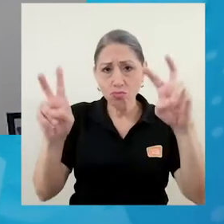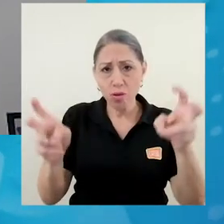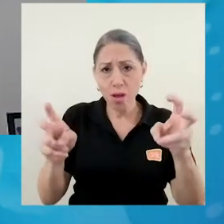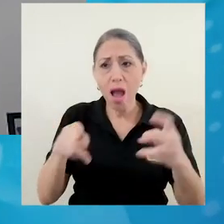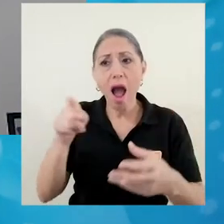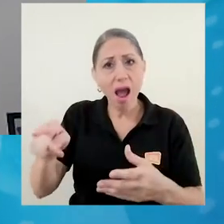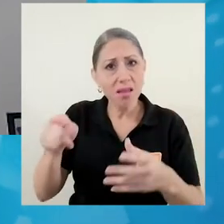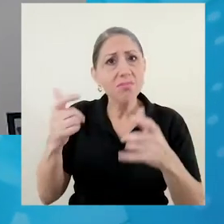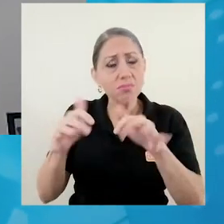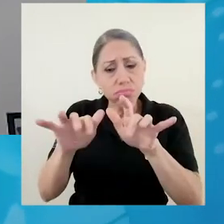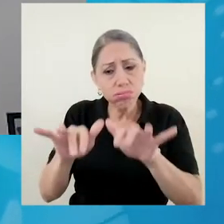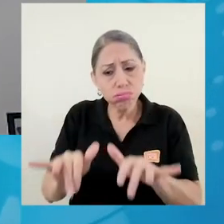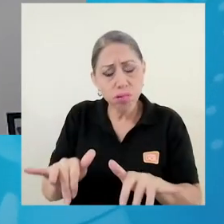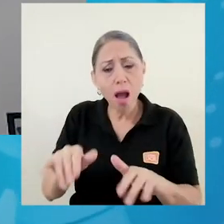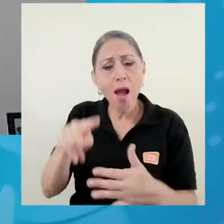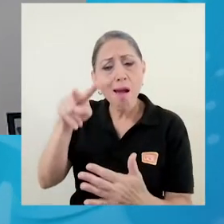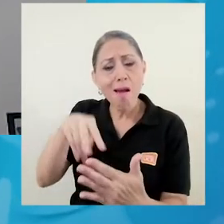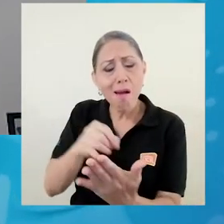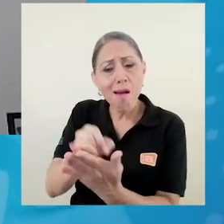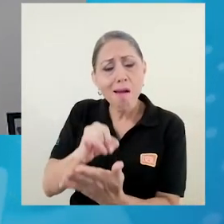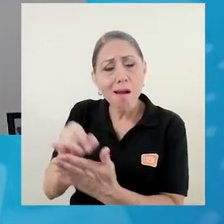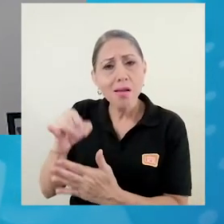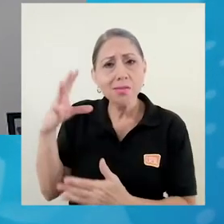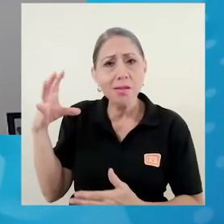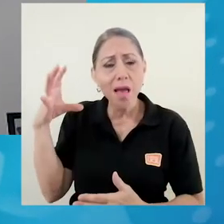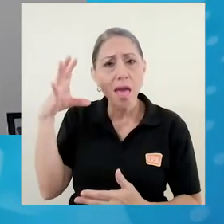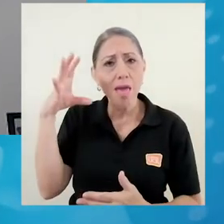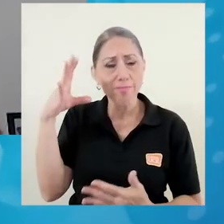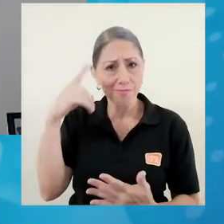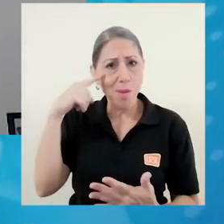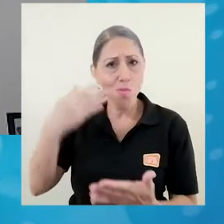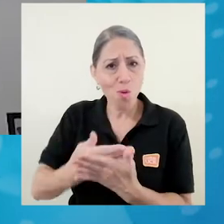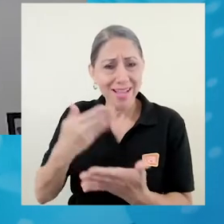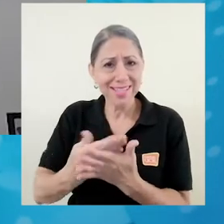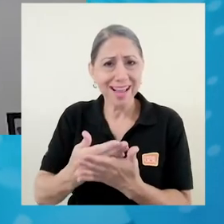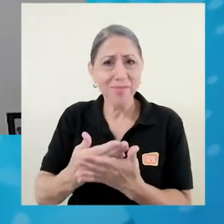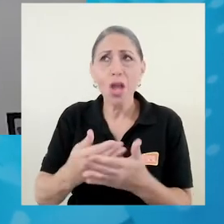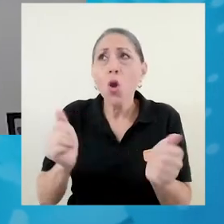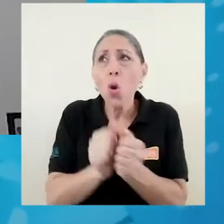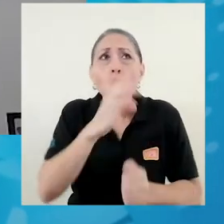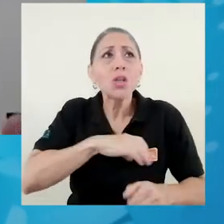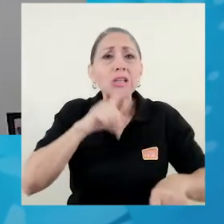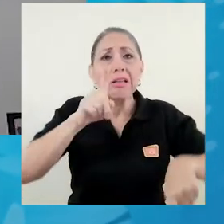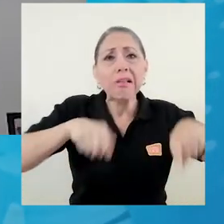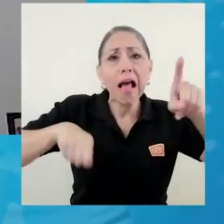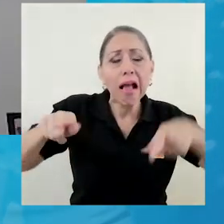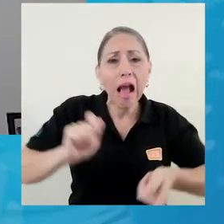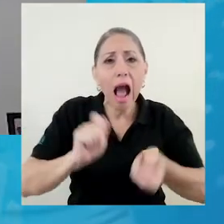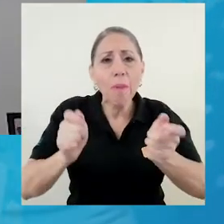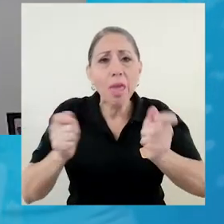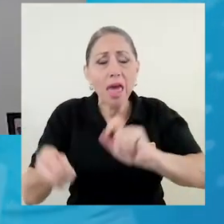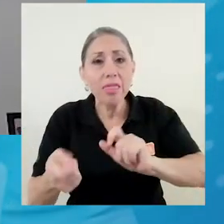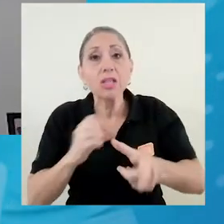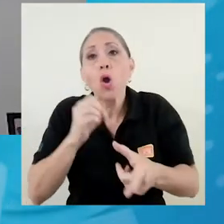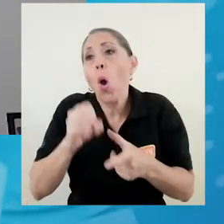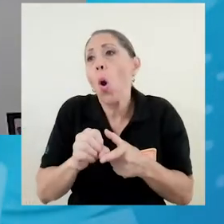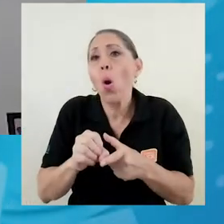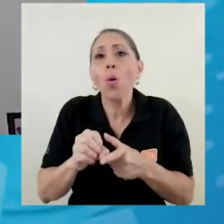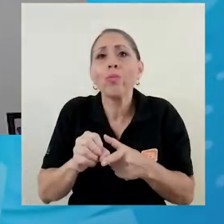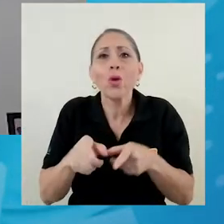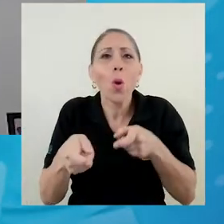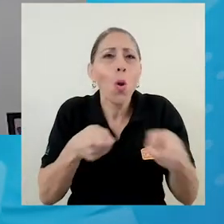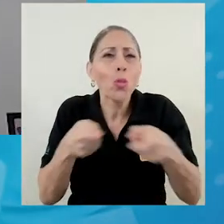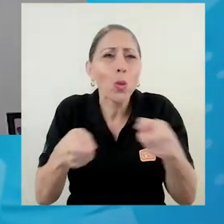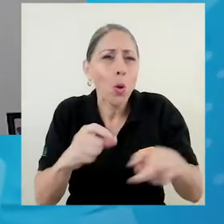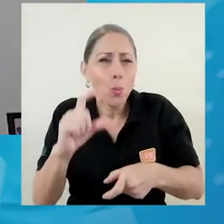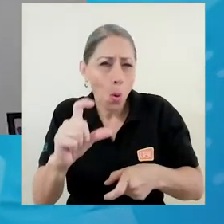que en condiciones muy cambiantes o bajo poco control, al aire libre o después de que la persona estuvo haciendo un poco de